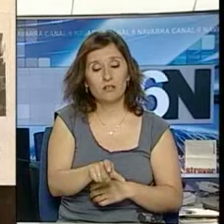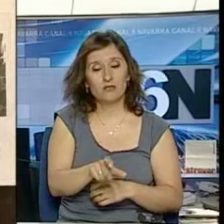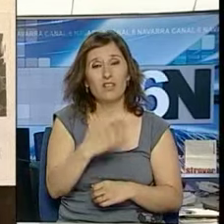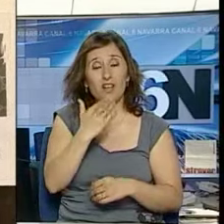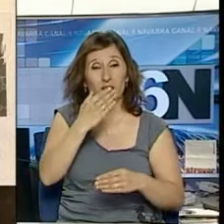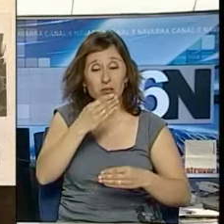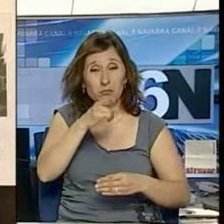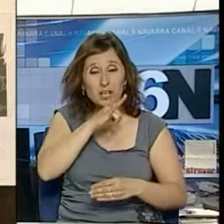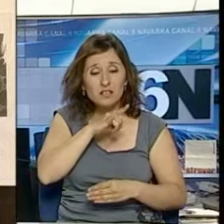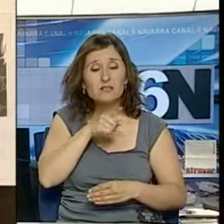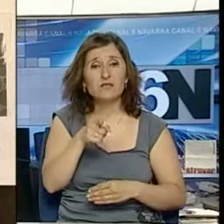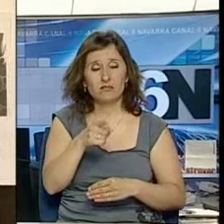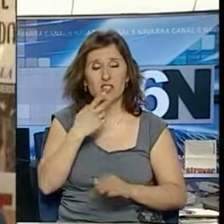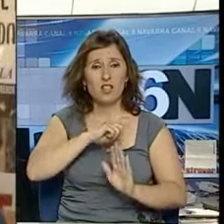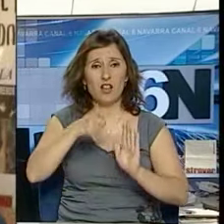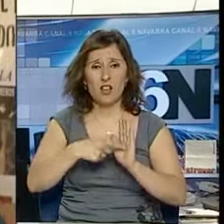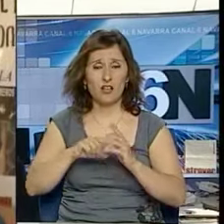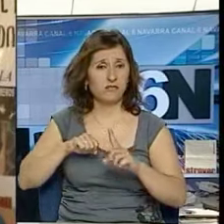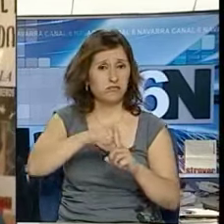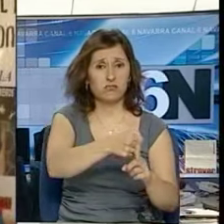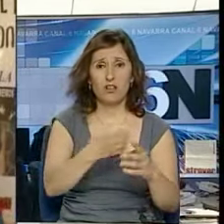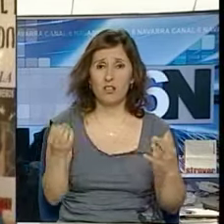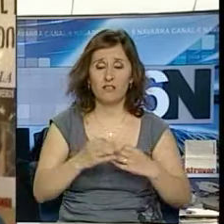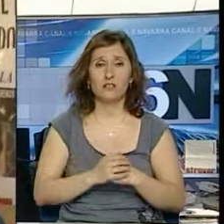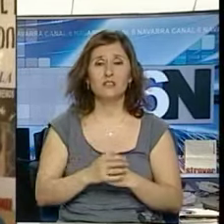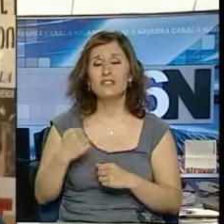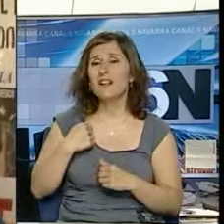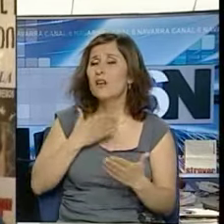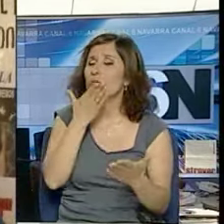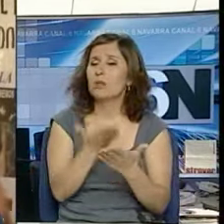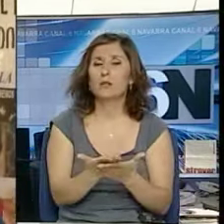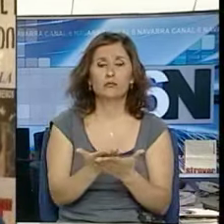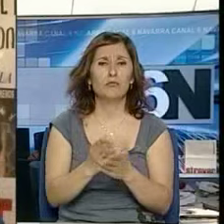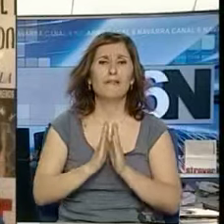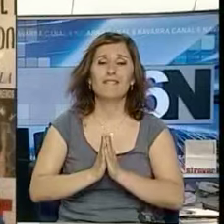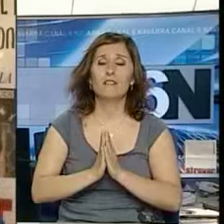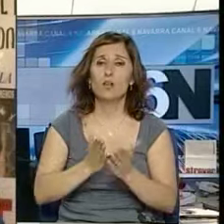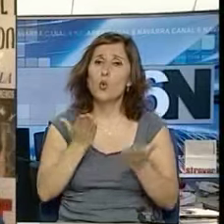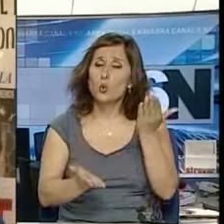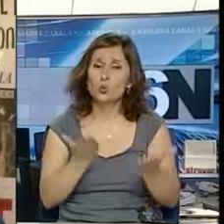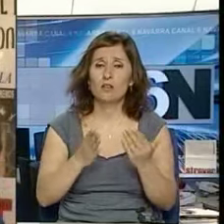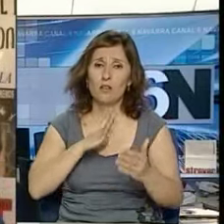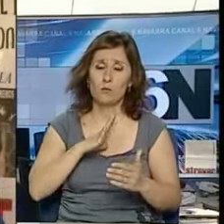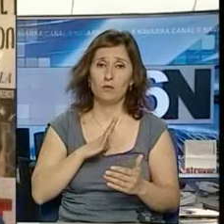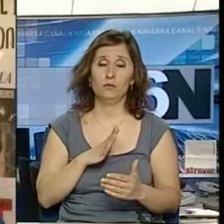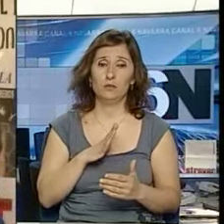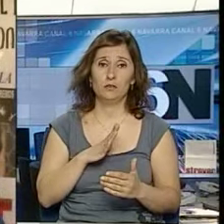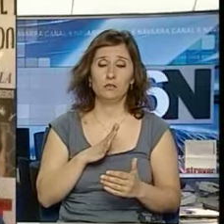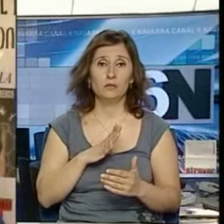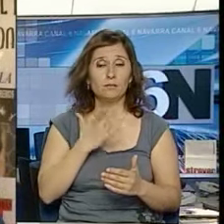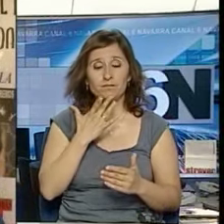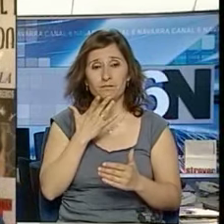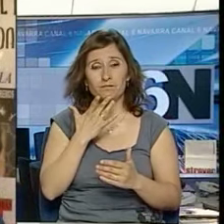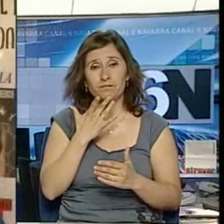pague con la fuerza de la ley. Queremos justicia, por favor, justicia, que no debe ser